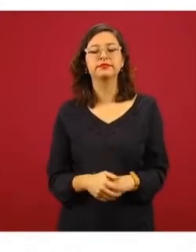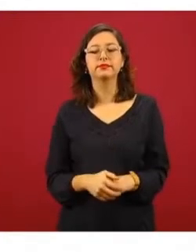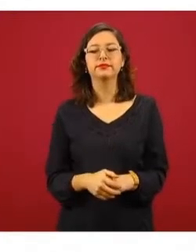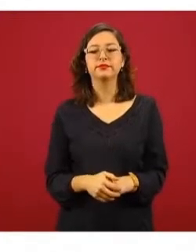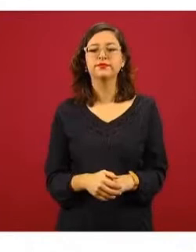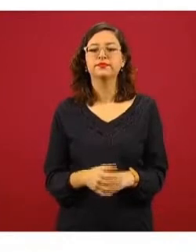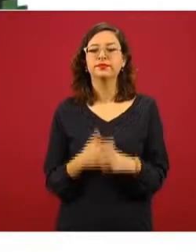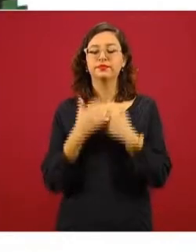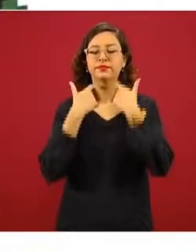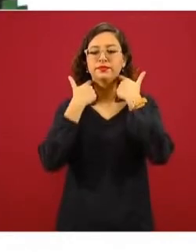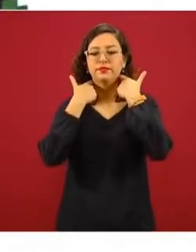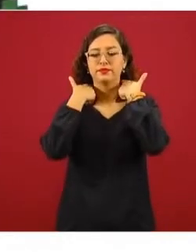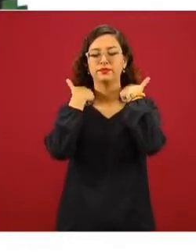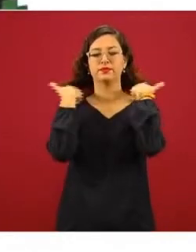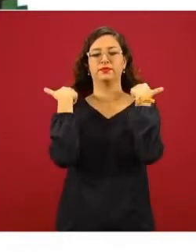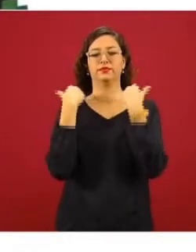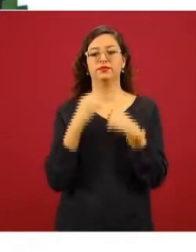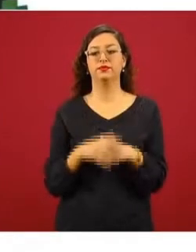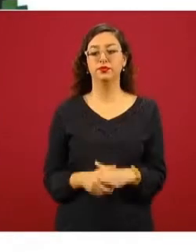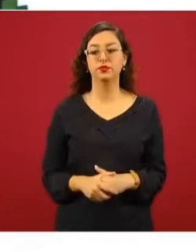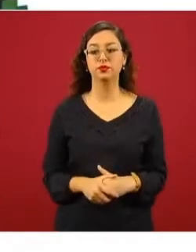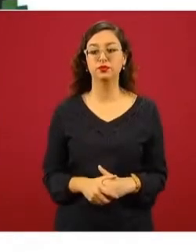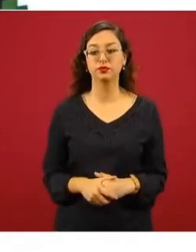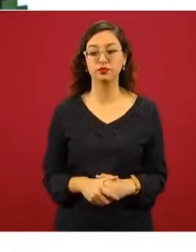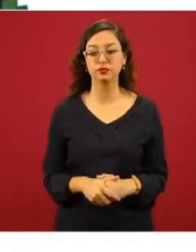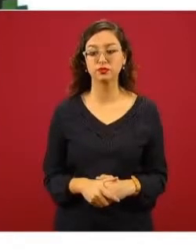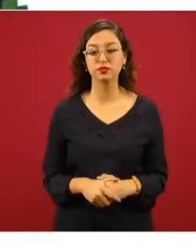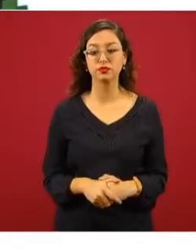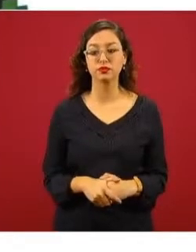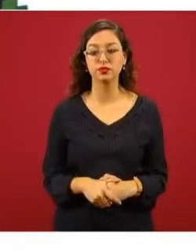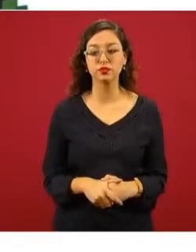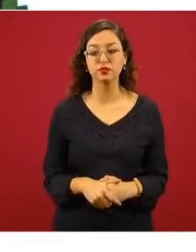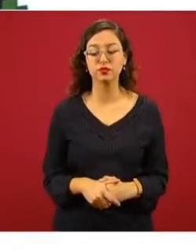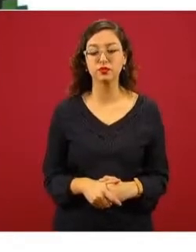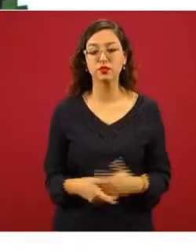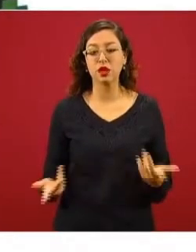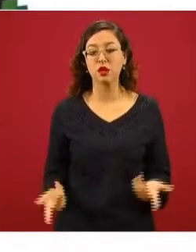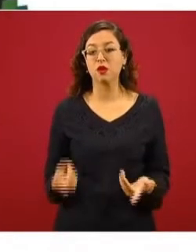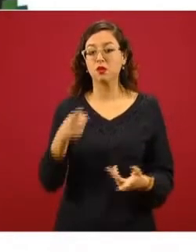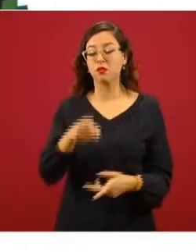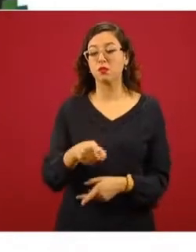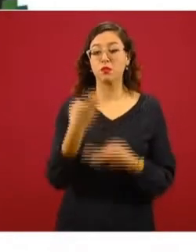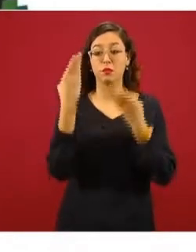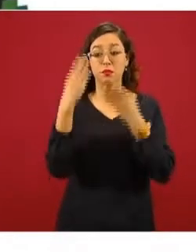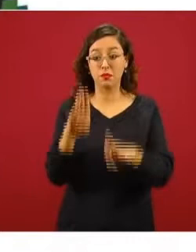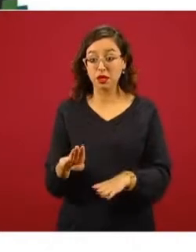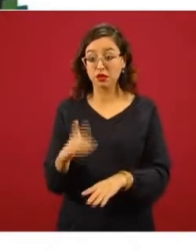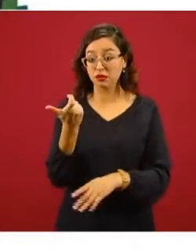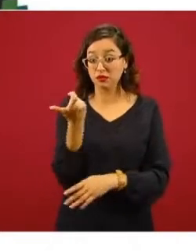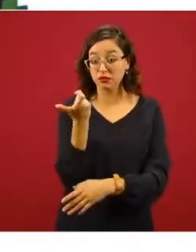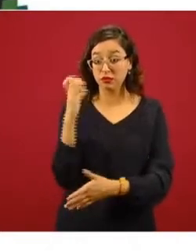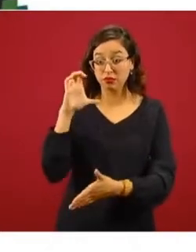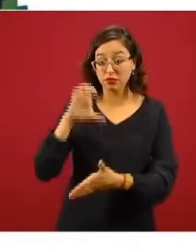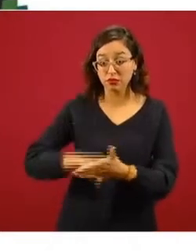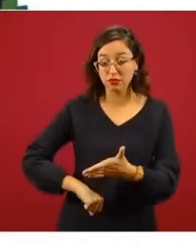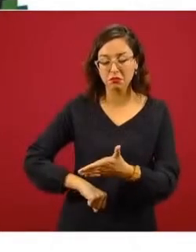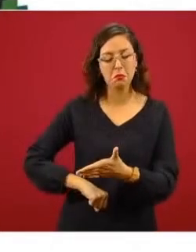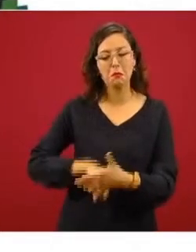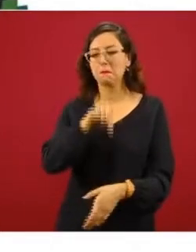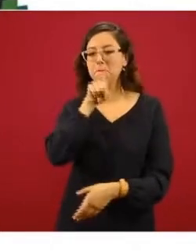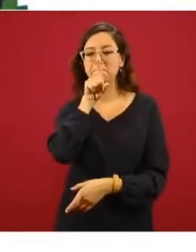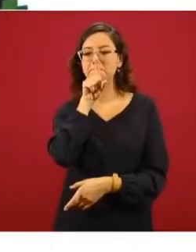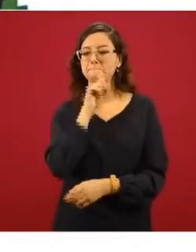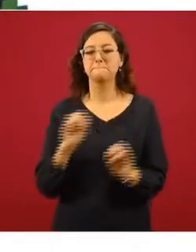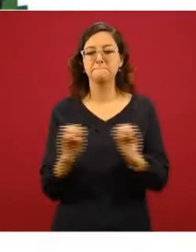Estas cuentas no tendrán comisiones, así lo definió el Banco de México, y deberán